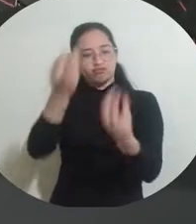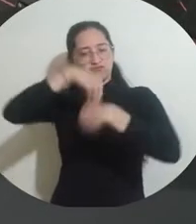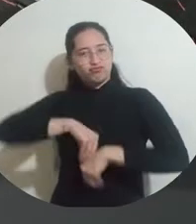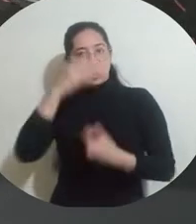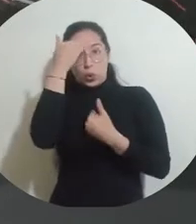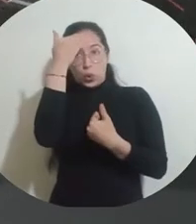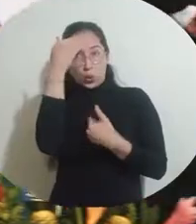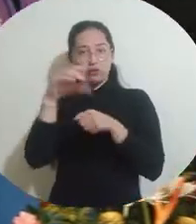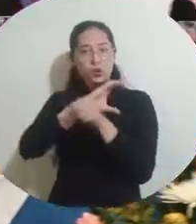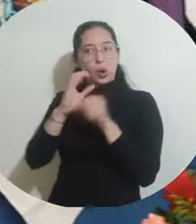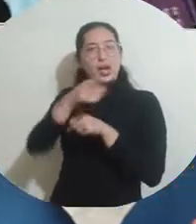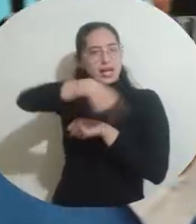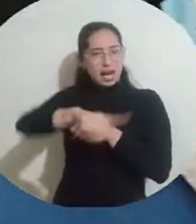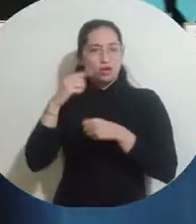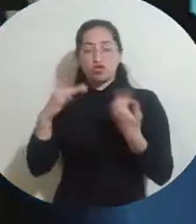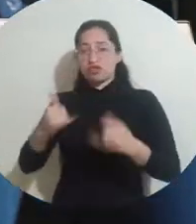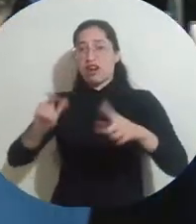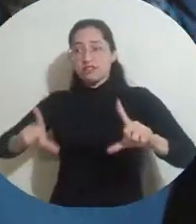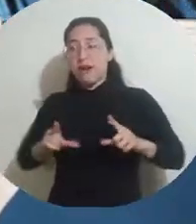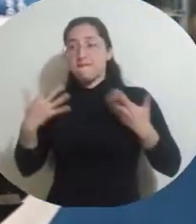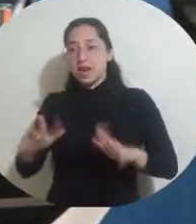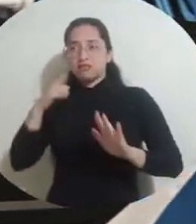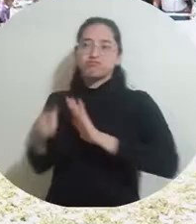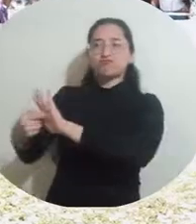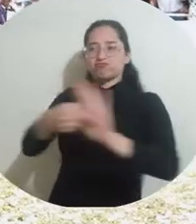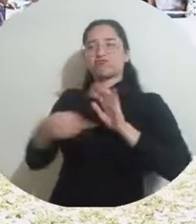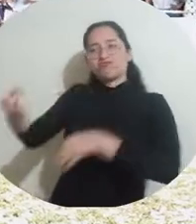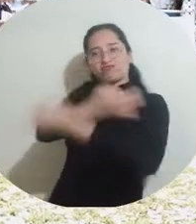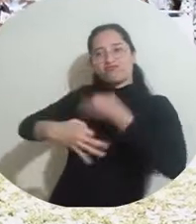no nos cabe duda que nos van a representar dignamente ante la sociedad.